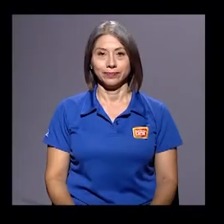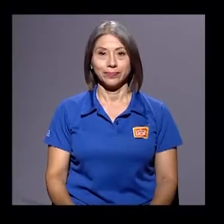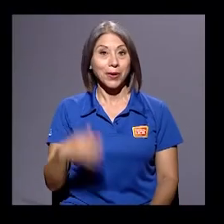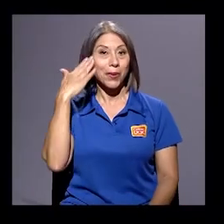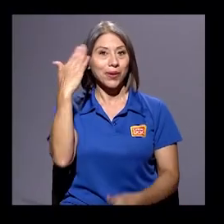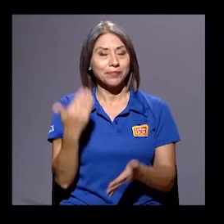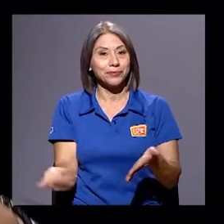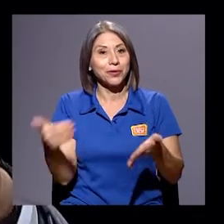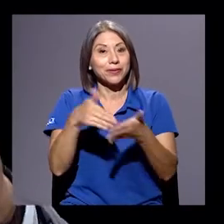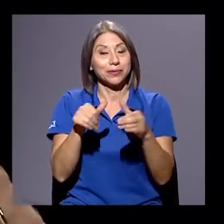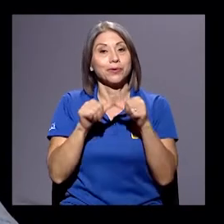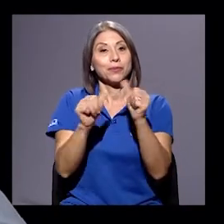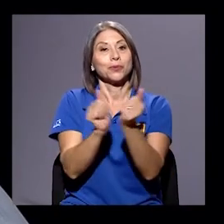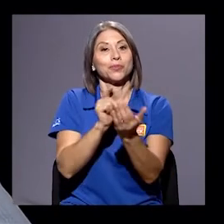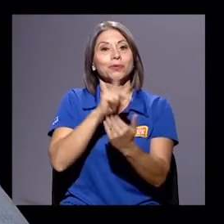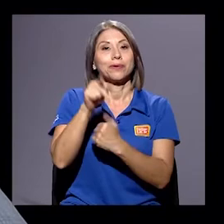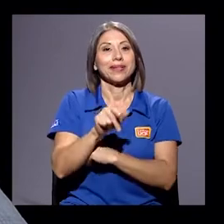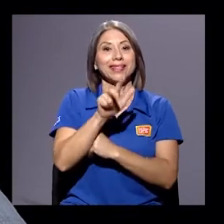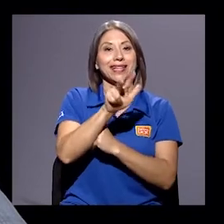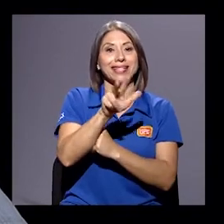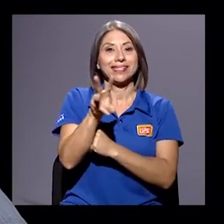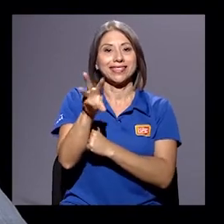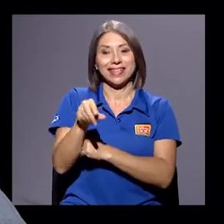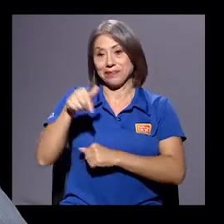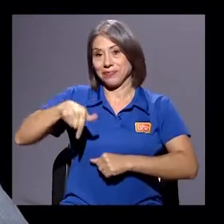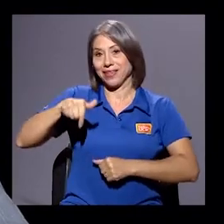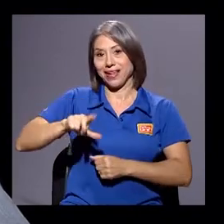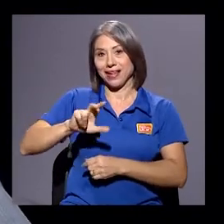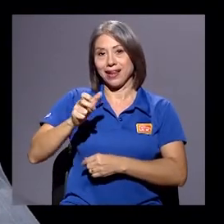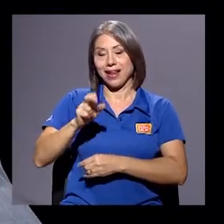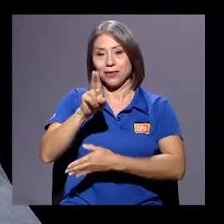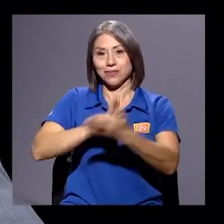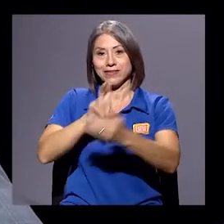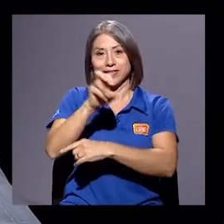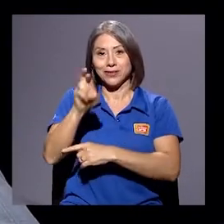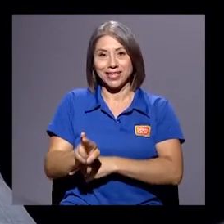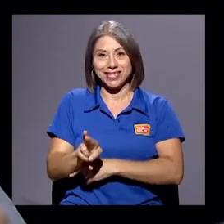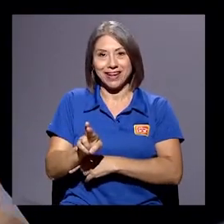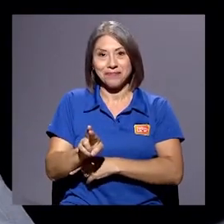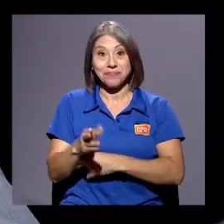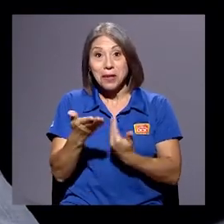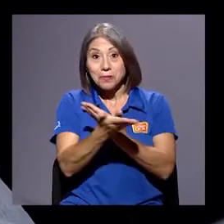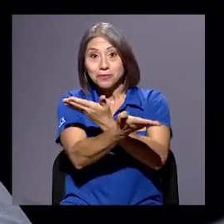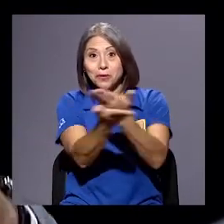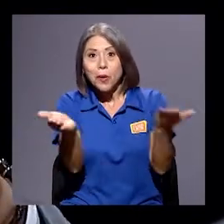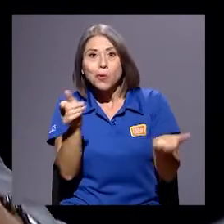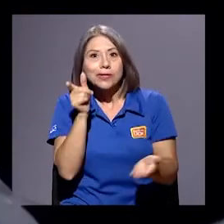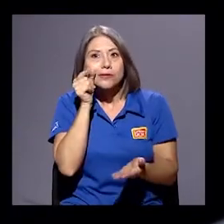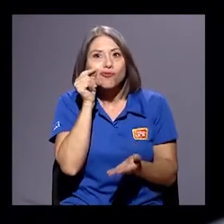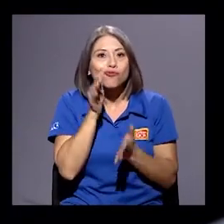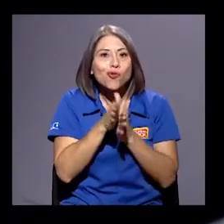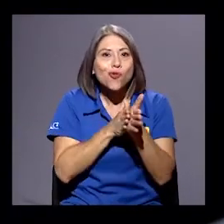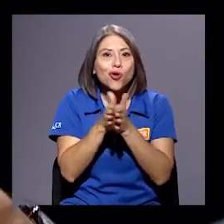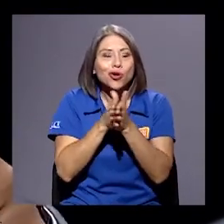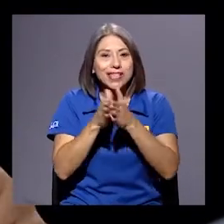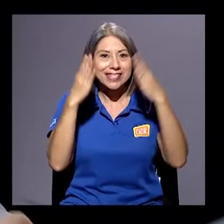Regresamos a 360, acá en los estudios del canal Universidad de Costa Rica, y dejamos a nuestra audiencia curiosa el dato de la encuesta, don Randall. Ojalá, el dato de